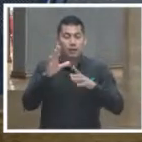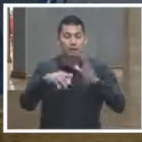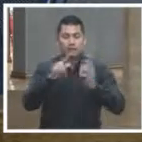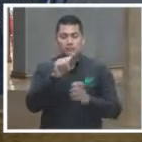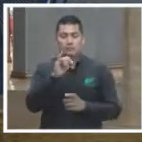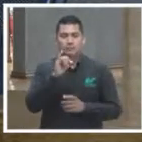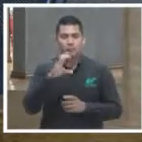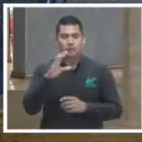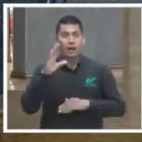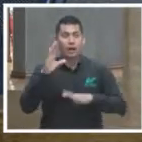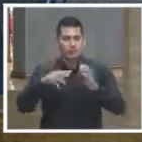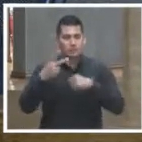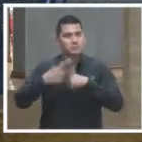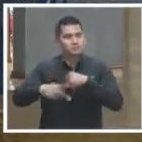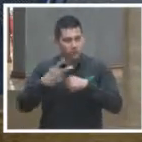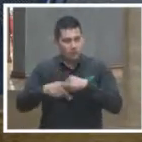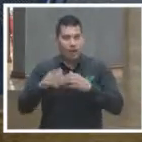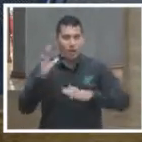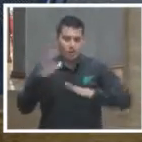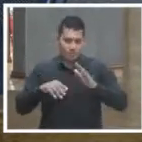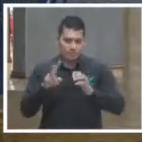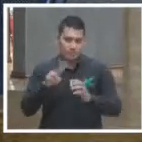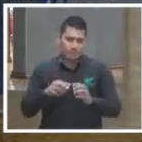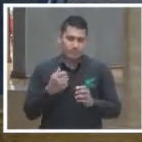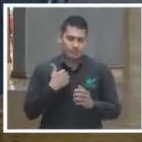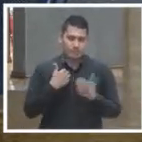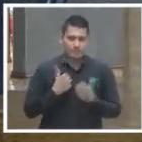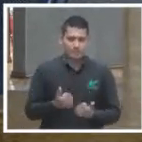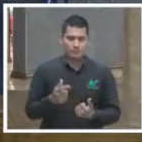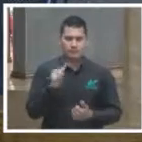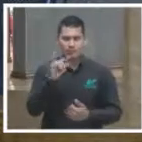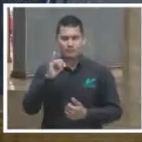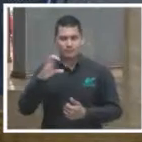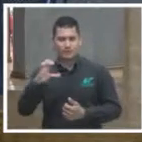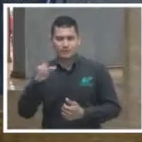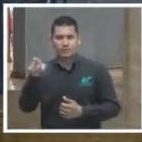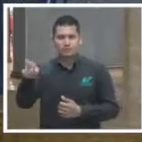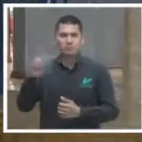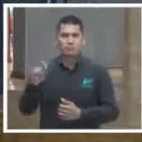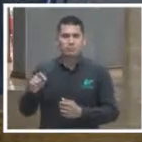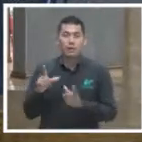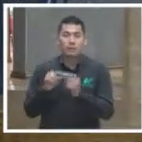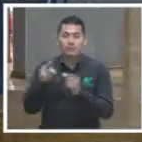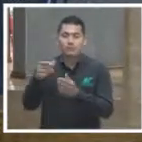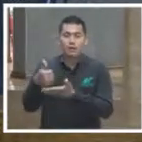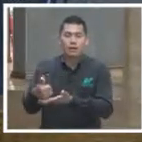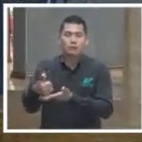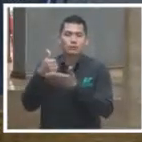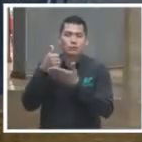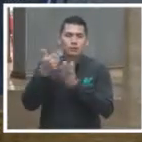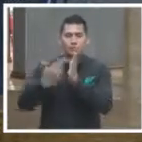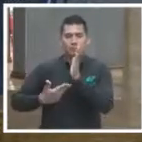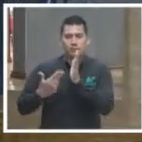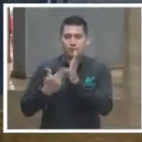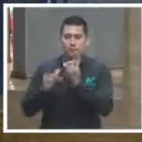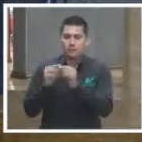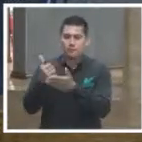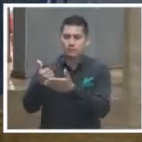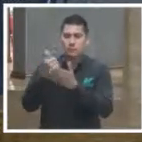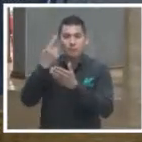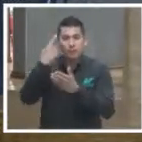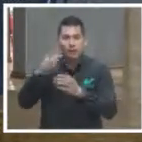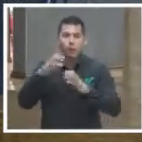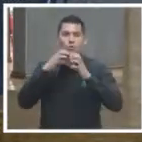son sólo, y así lo aclaro, son sólo un instrumento, un medio de